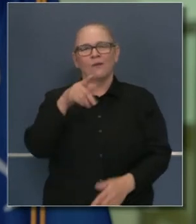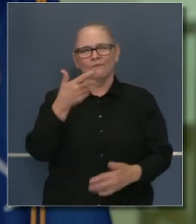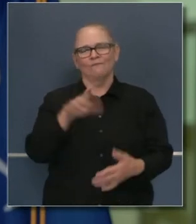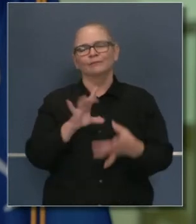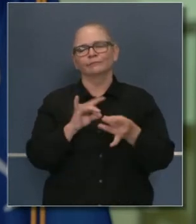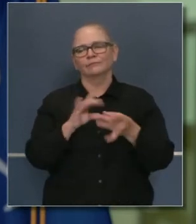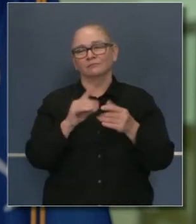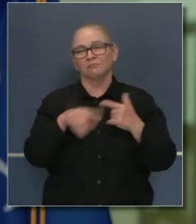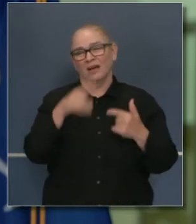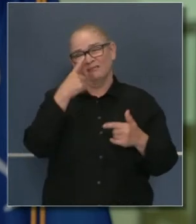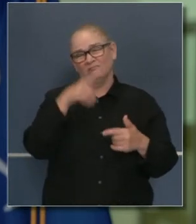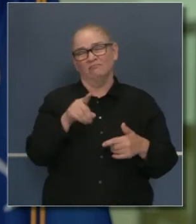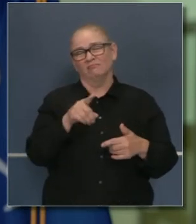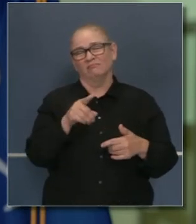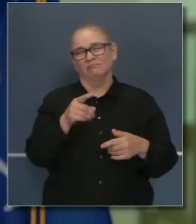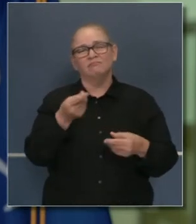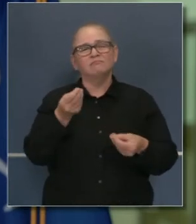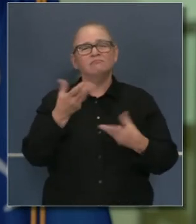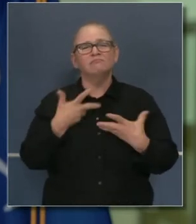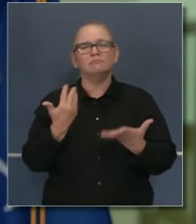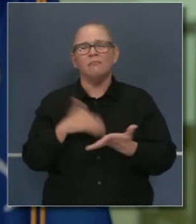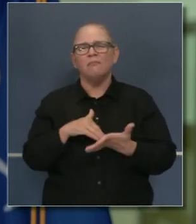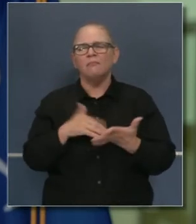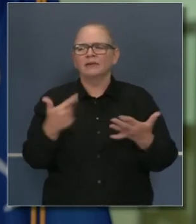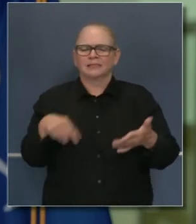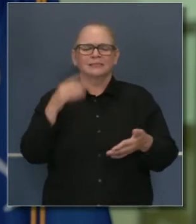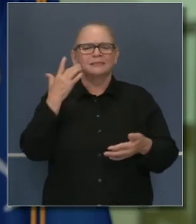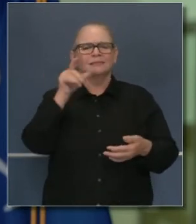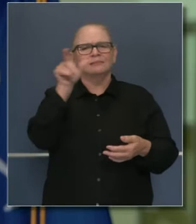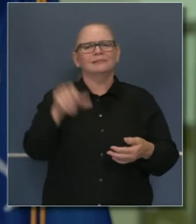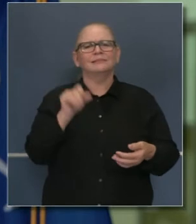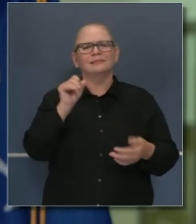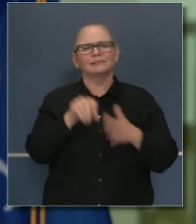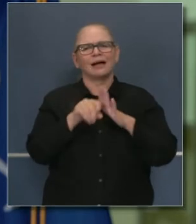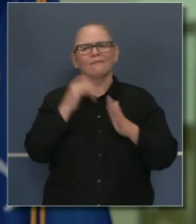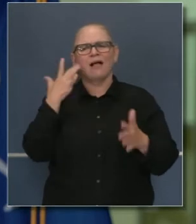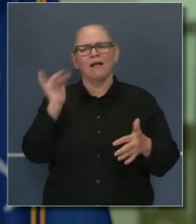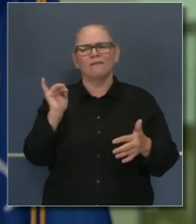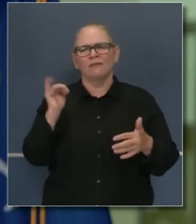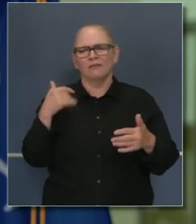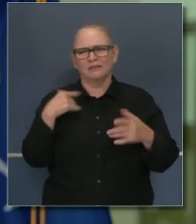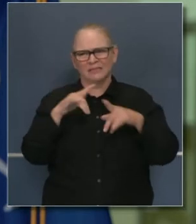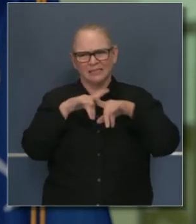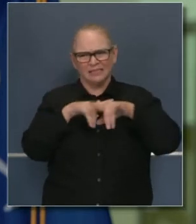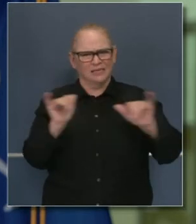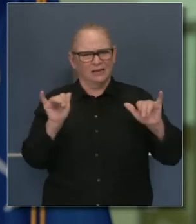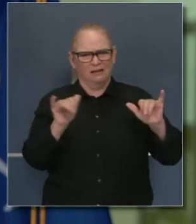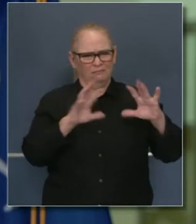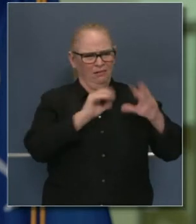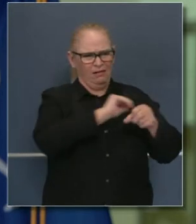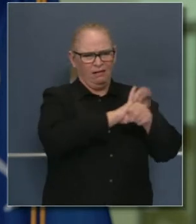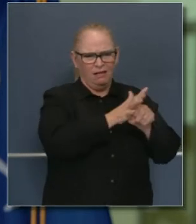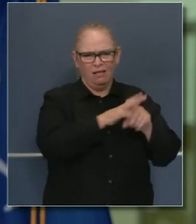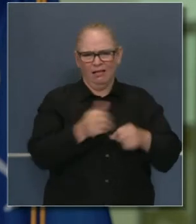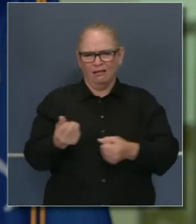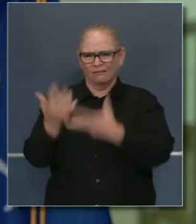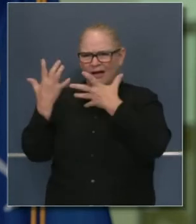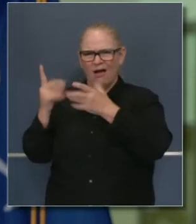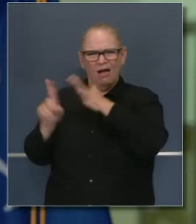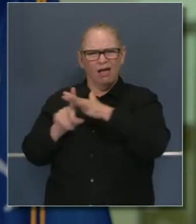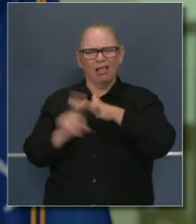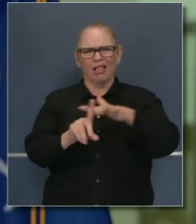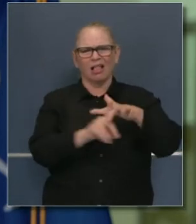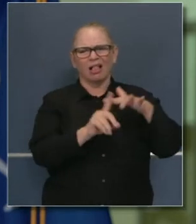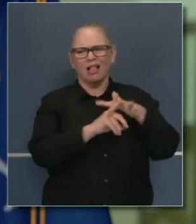impulso, el momento importante de California, encarándose a tantas